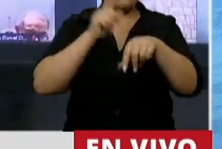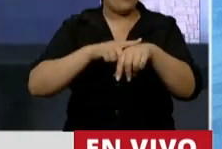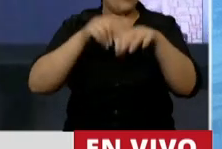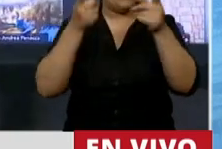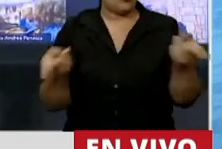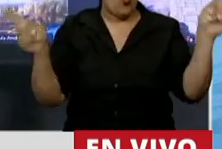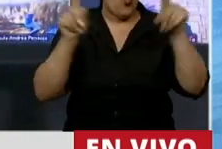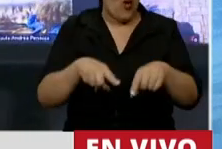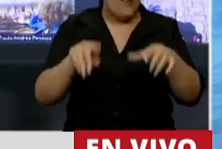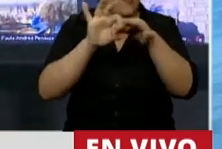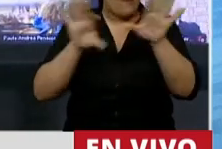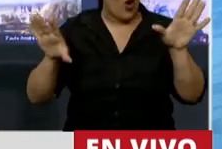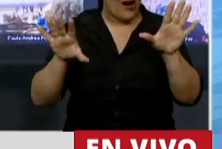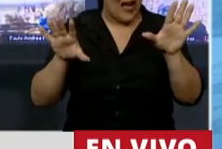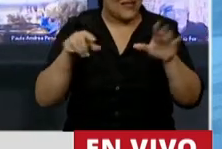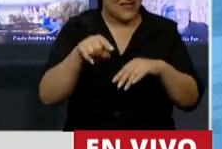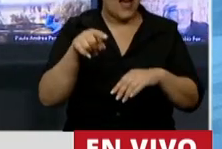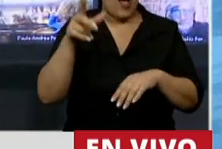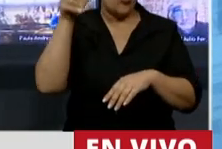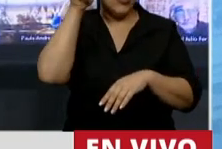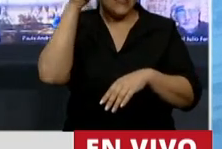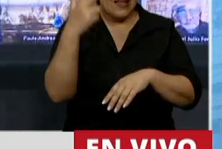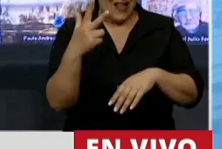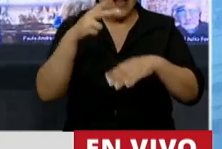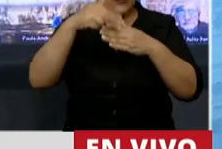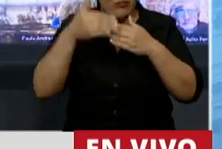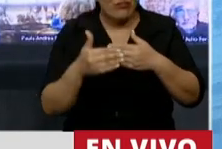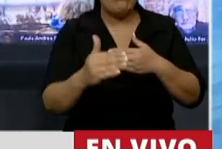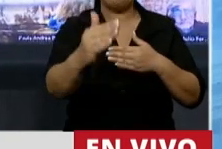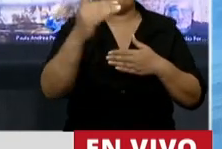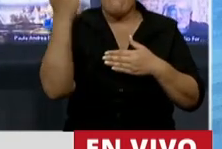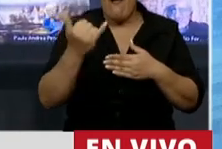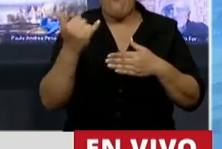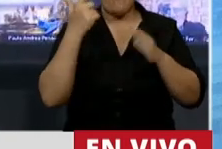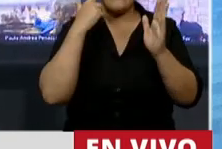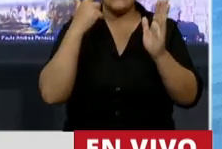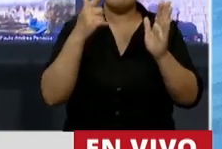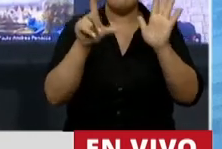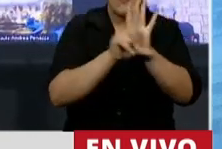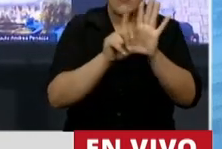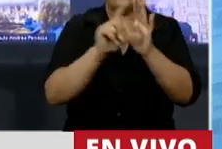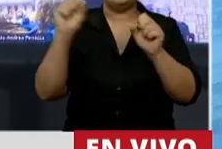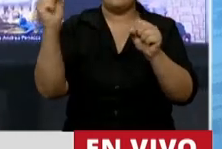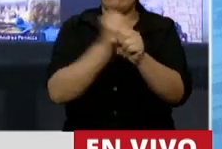democracia, fundamentalmente poniendo a tiro y a prueba sus leyes.